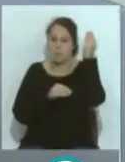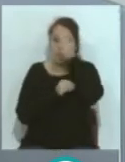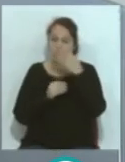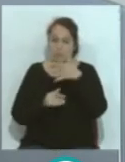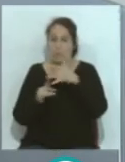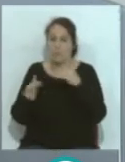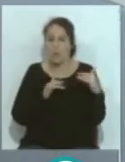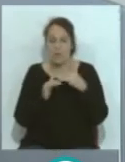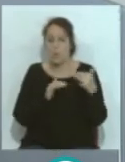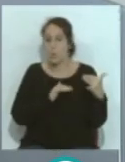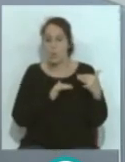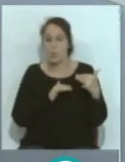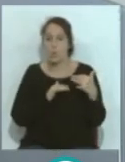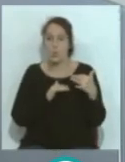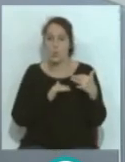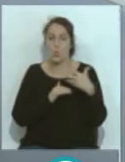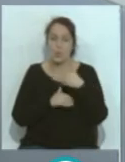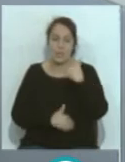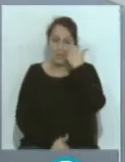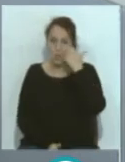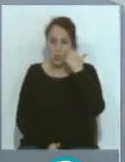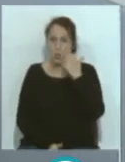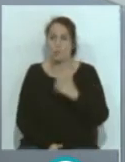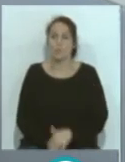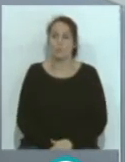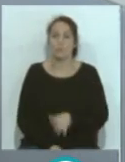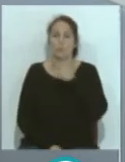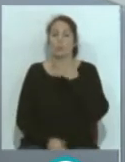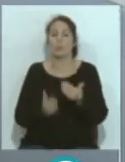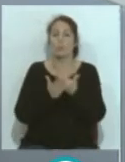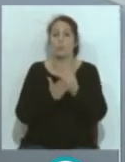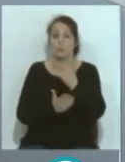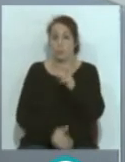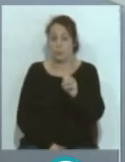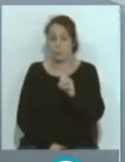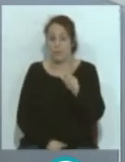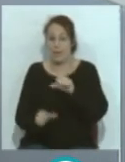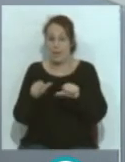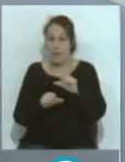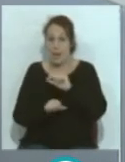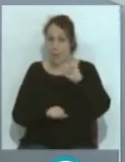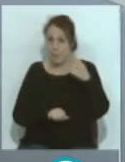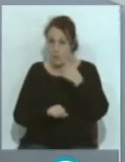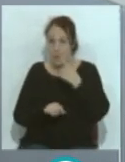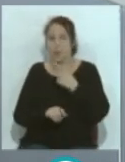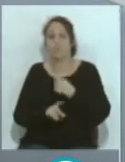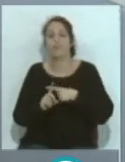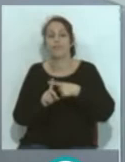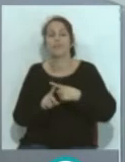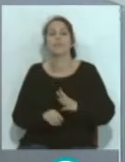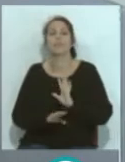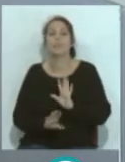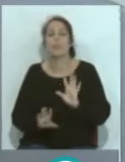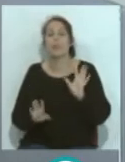partido del próximo sábado, por la jornada 30 de la Liga de Primera División, pero